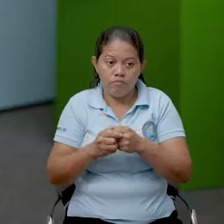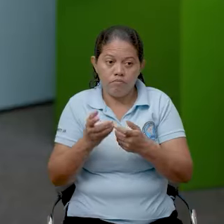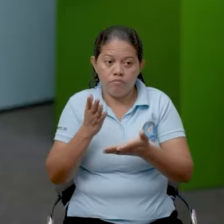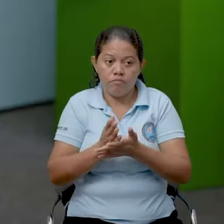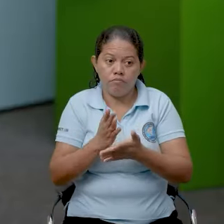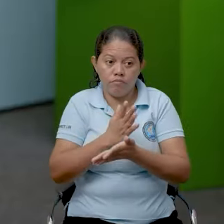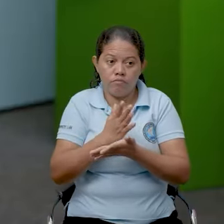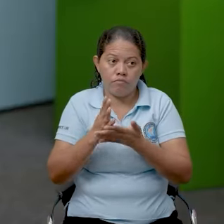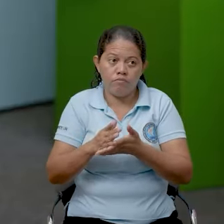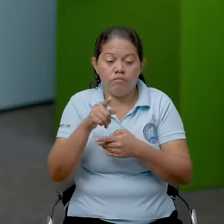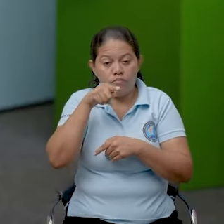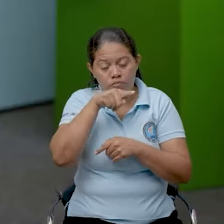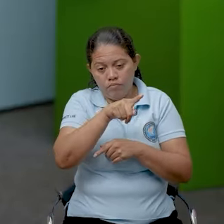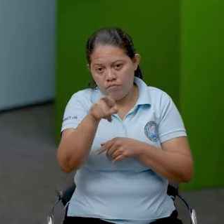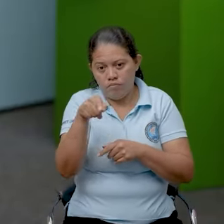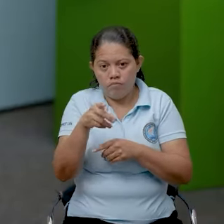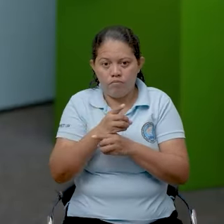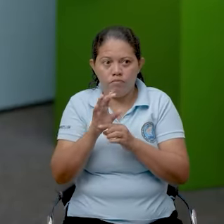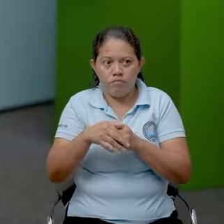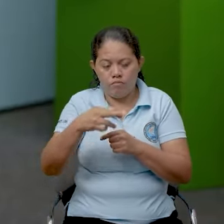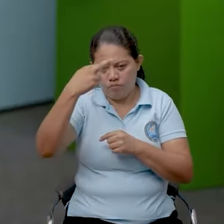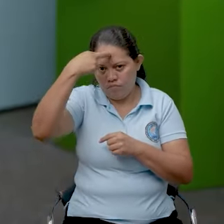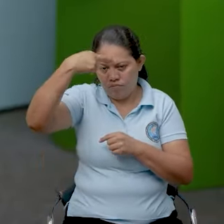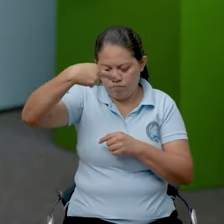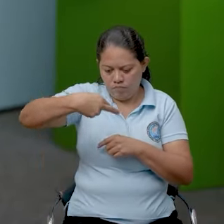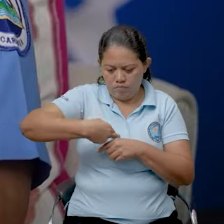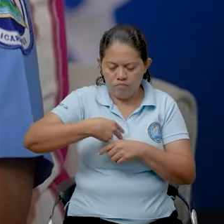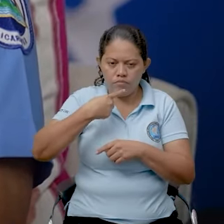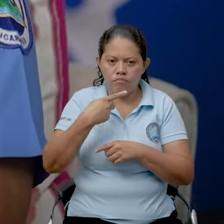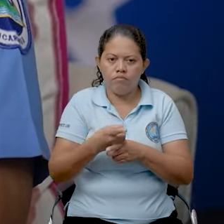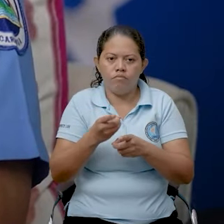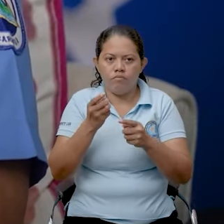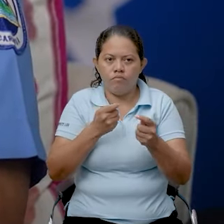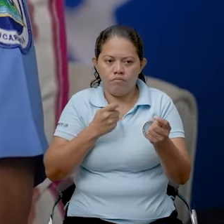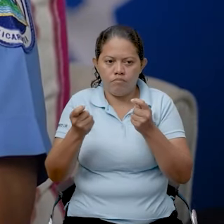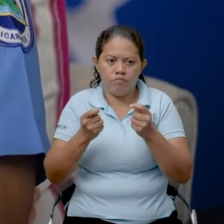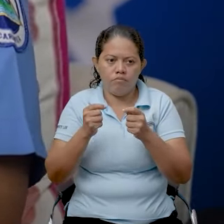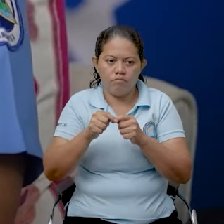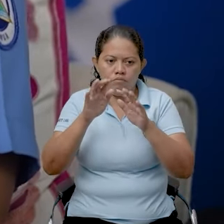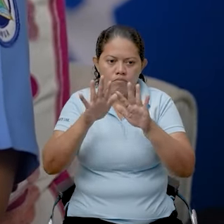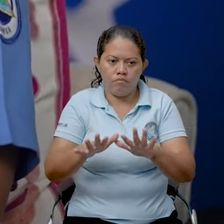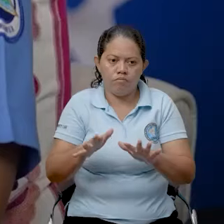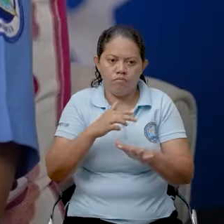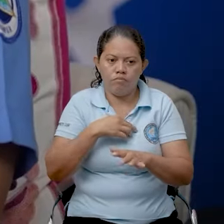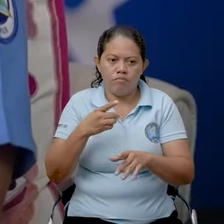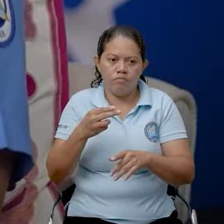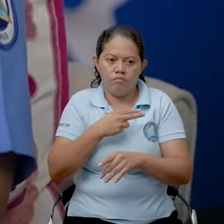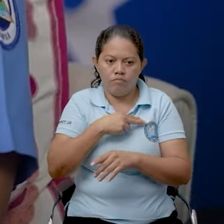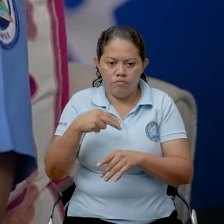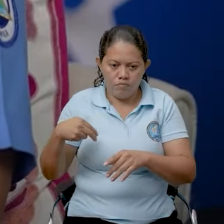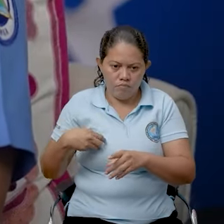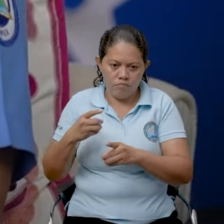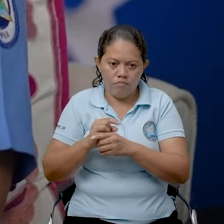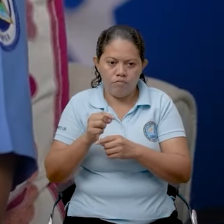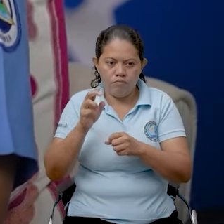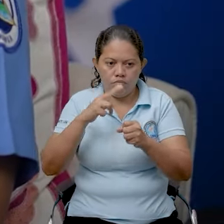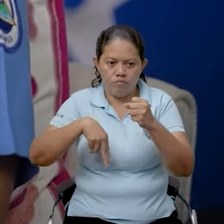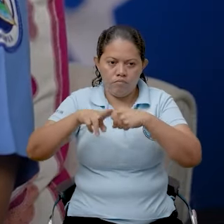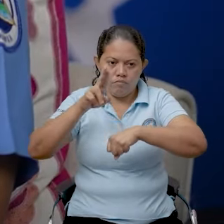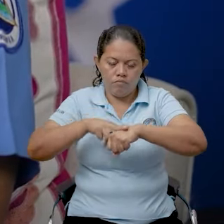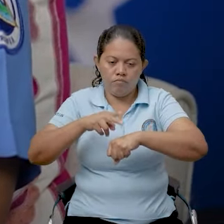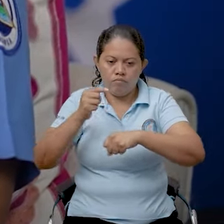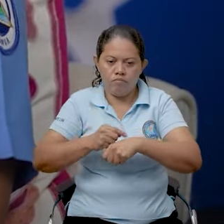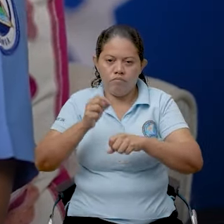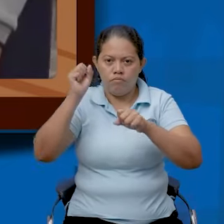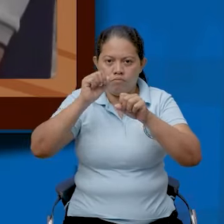ellos responsables con el producto que están vendiendo. Nosotros, a nivel nacional,